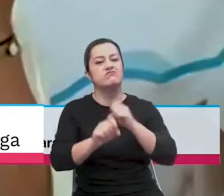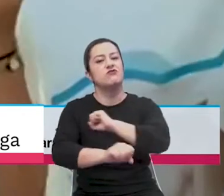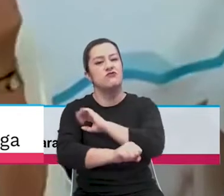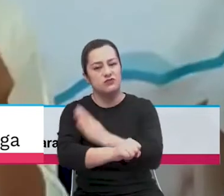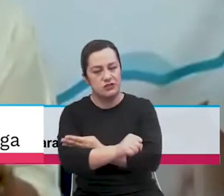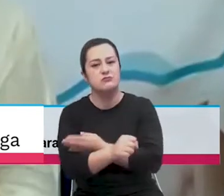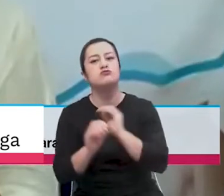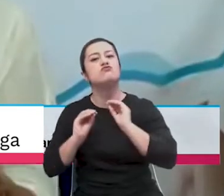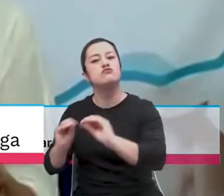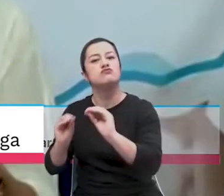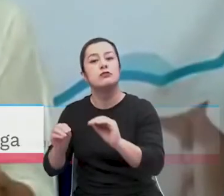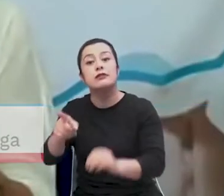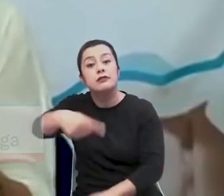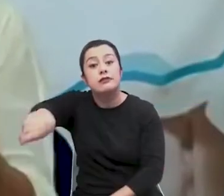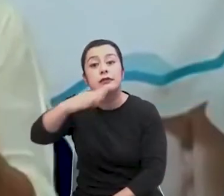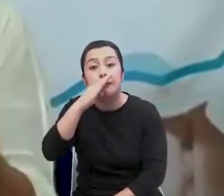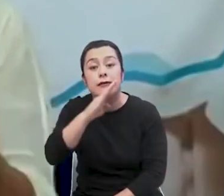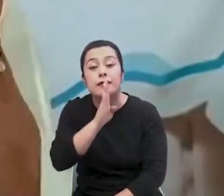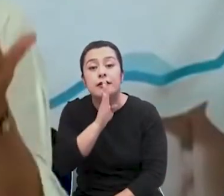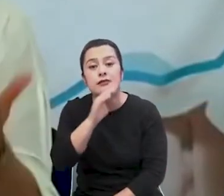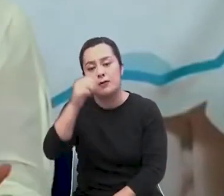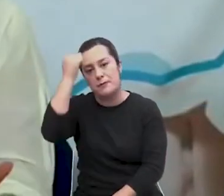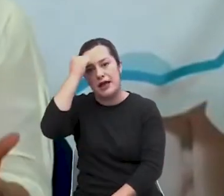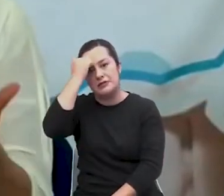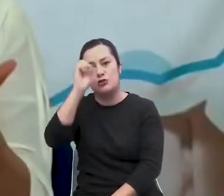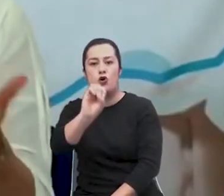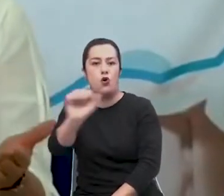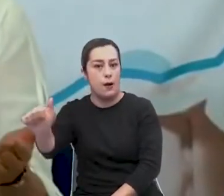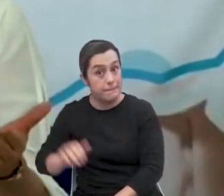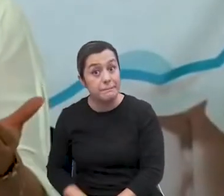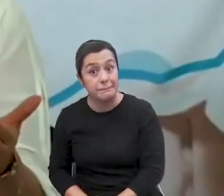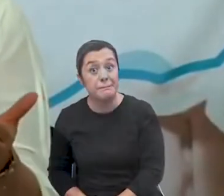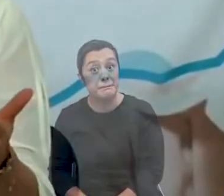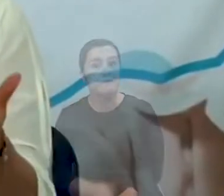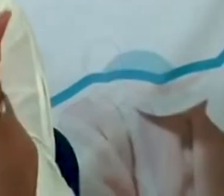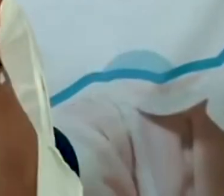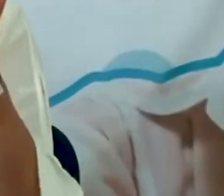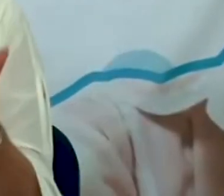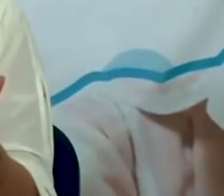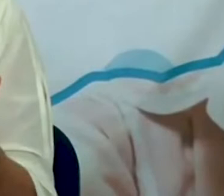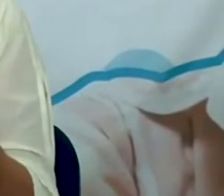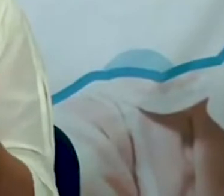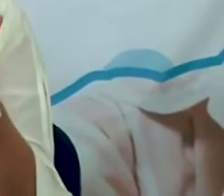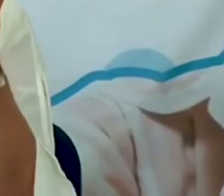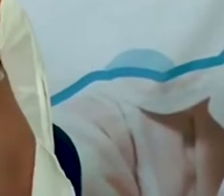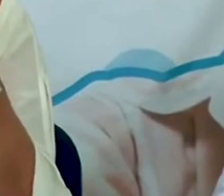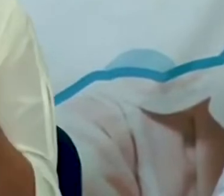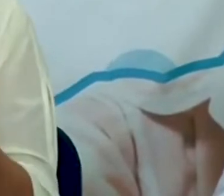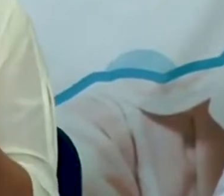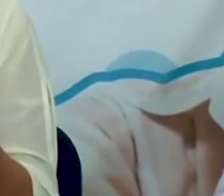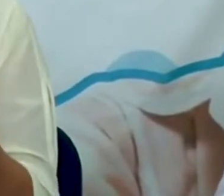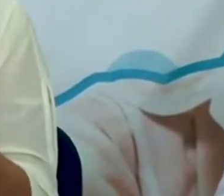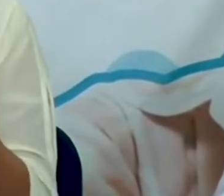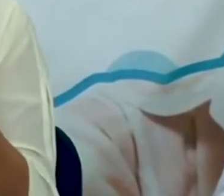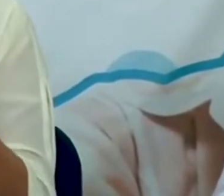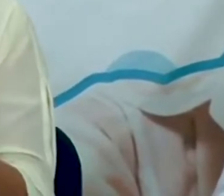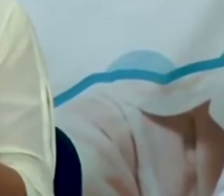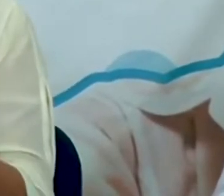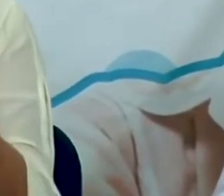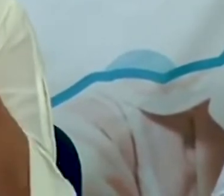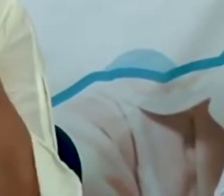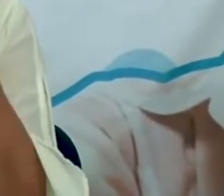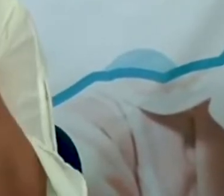formación a maestros y maestras. Puedo, por ejemplo, mencionar, ministra, el año anterior más de 500 maestros